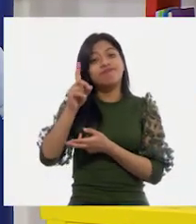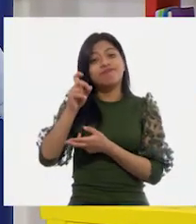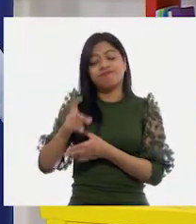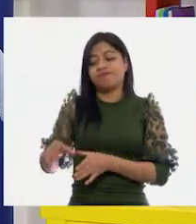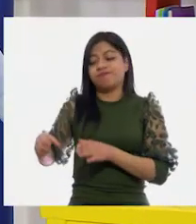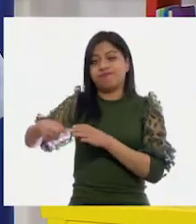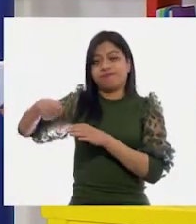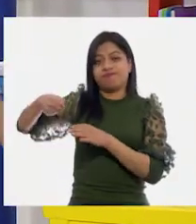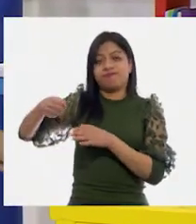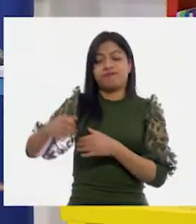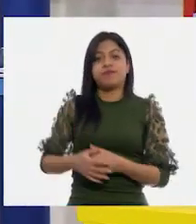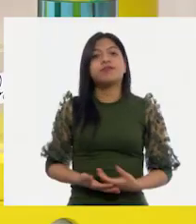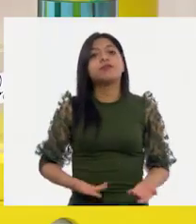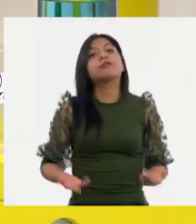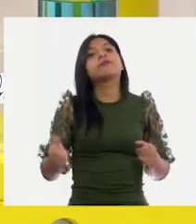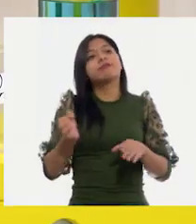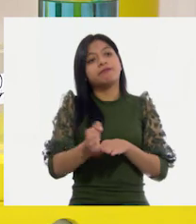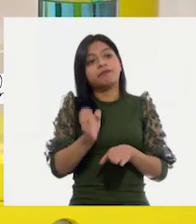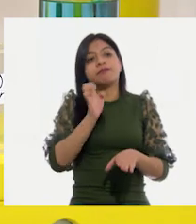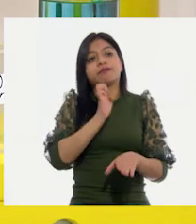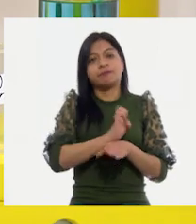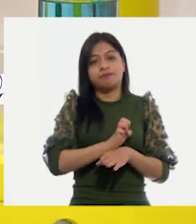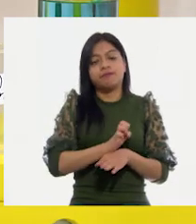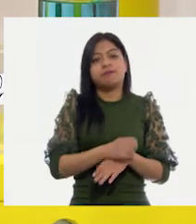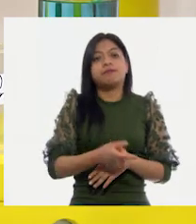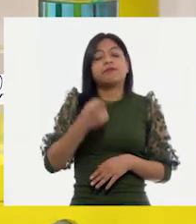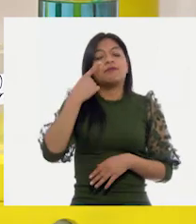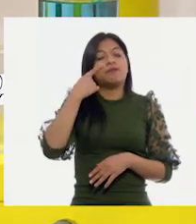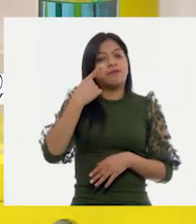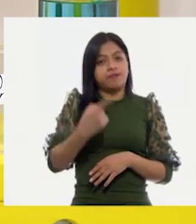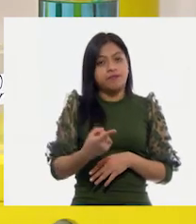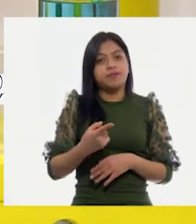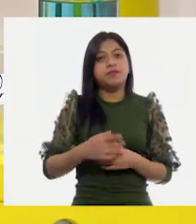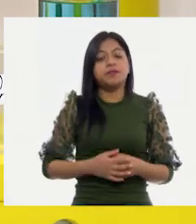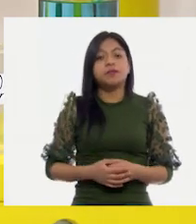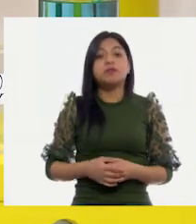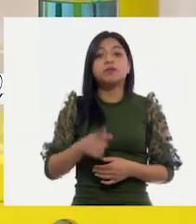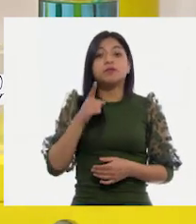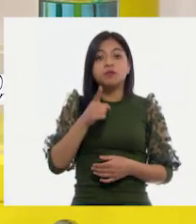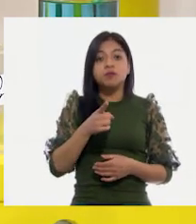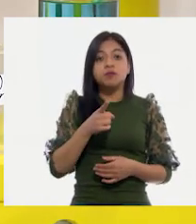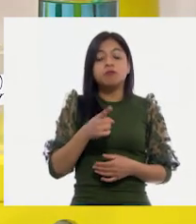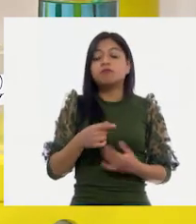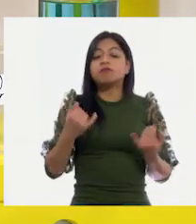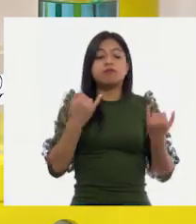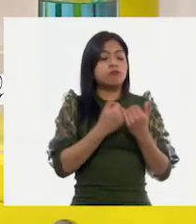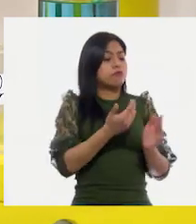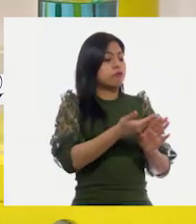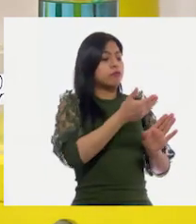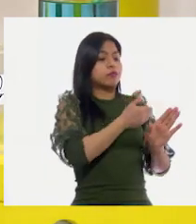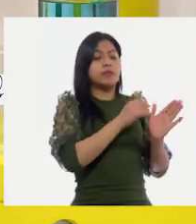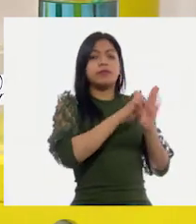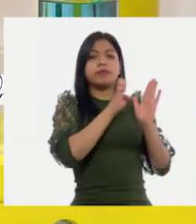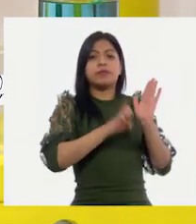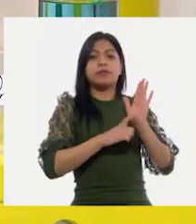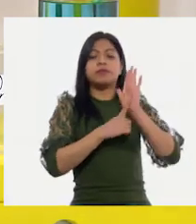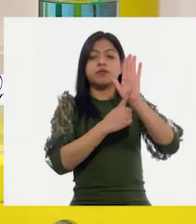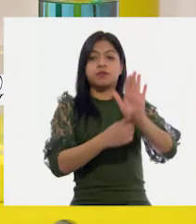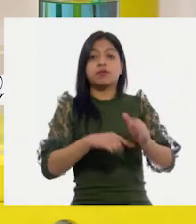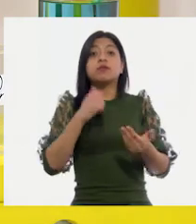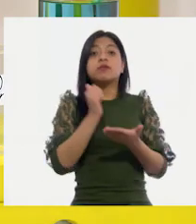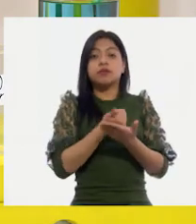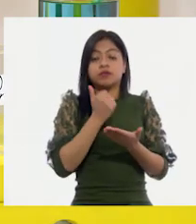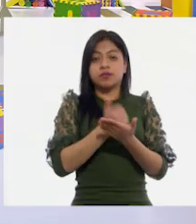cubeta. Entonces, hubiera pasado como lo que hicimos con el arroz. Si nosotros